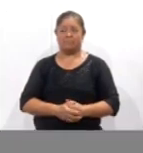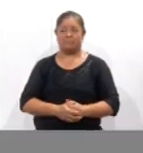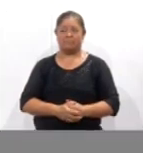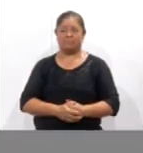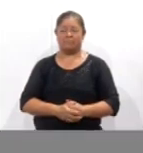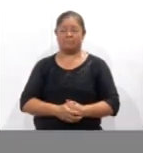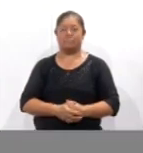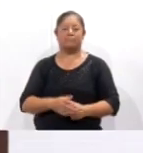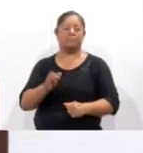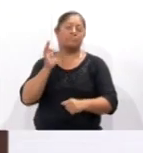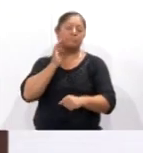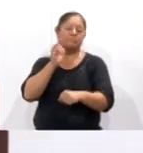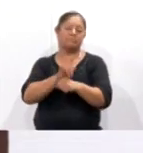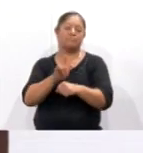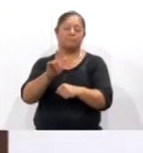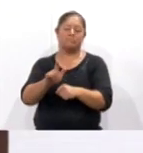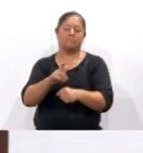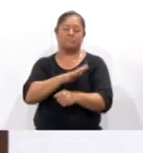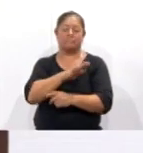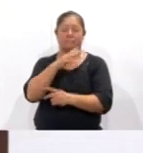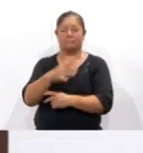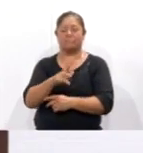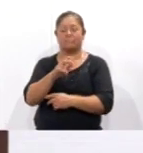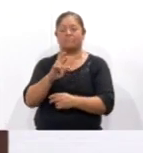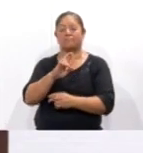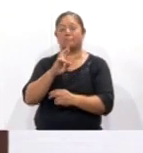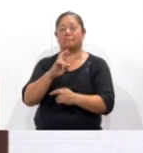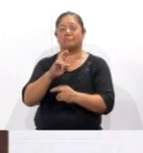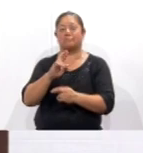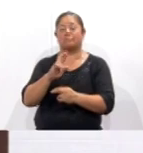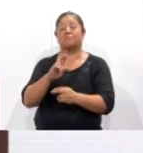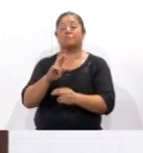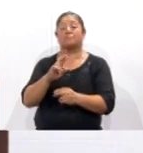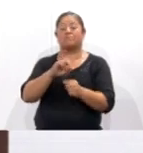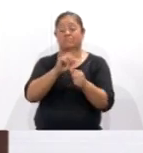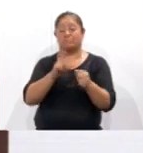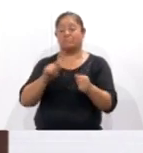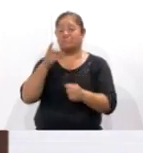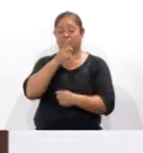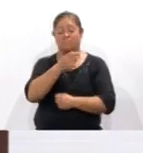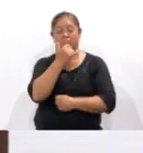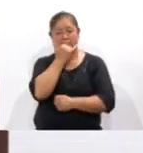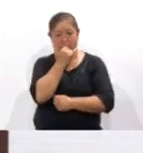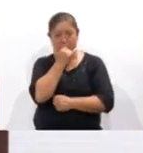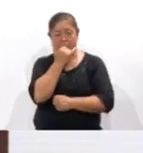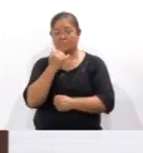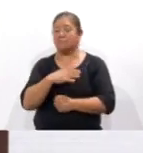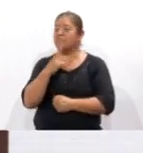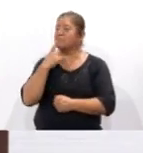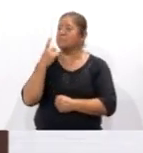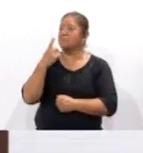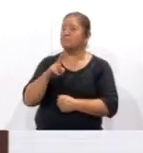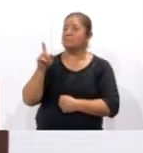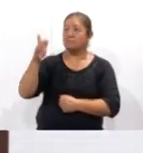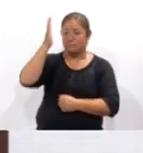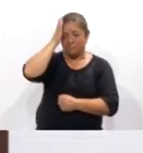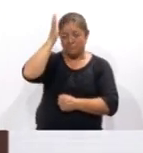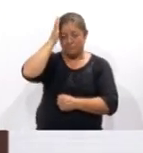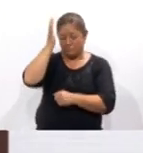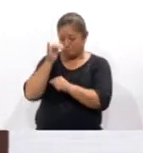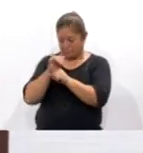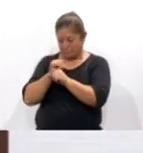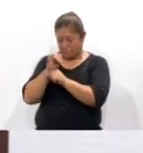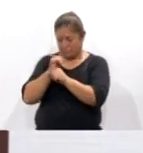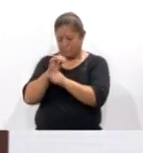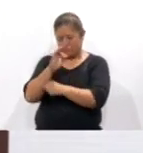La Fiscalía General de la República emitió una disculpa pública respecto de las declaraciones realizadas por el titular de la Agencia de Investigación